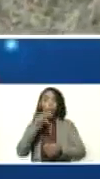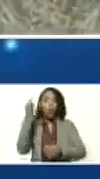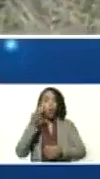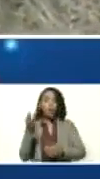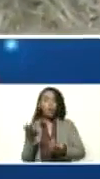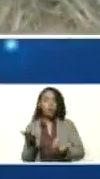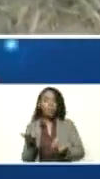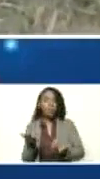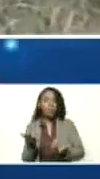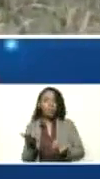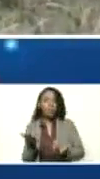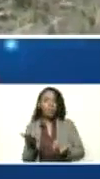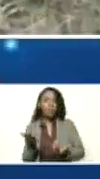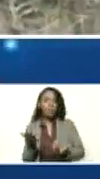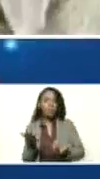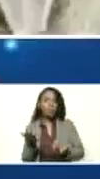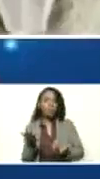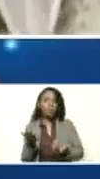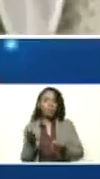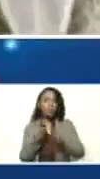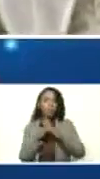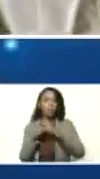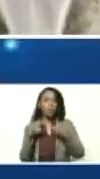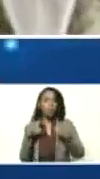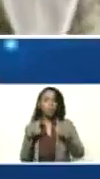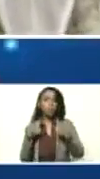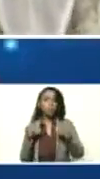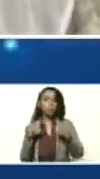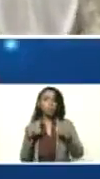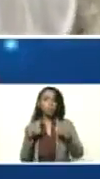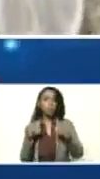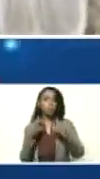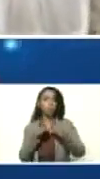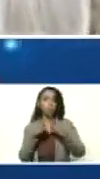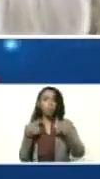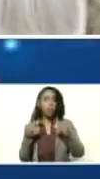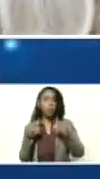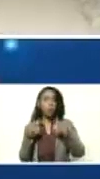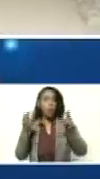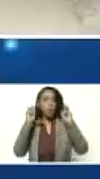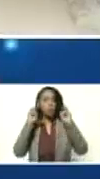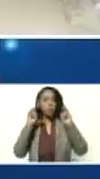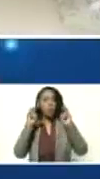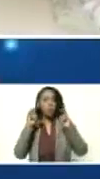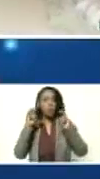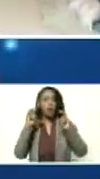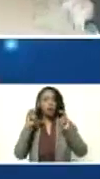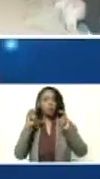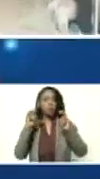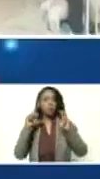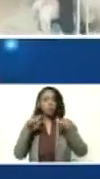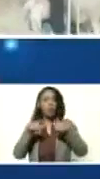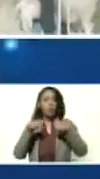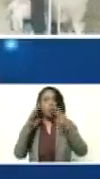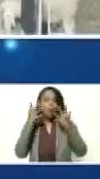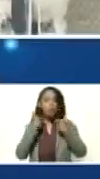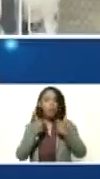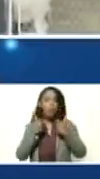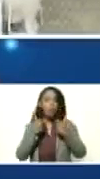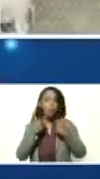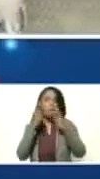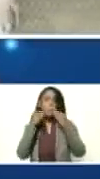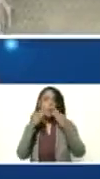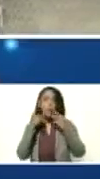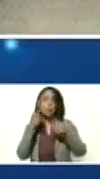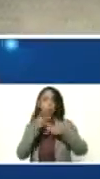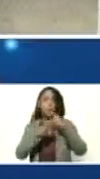de todas las especies, de todas las razas, ¿verdad? La experiencia en